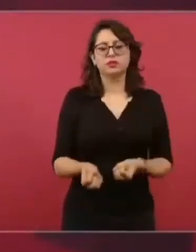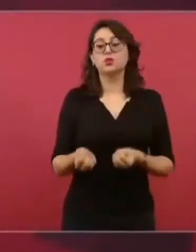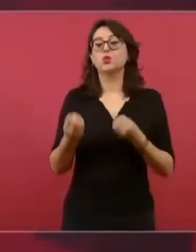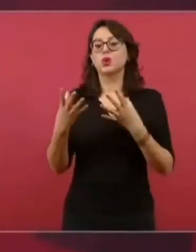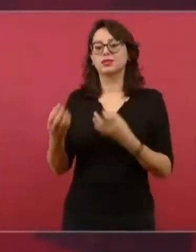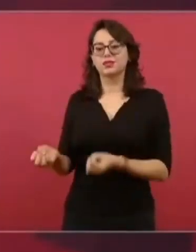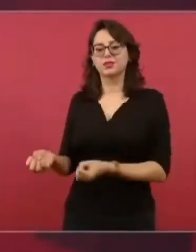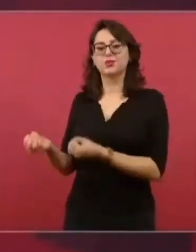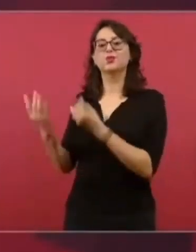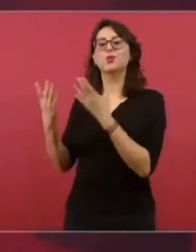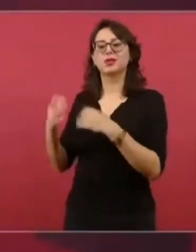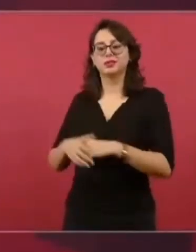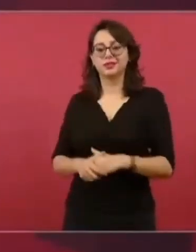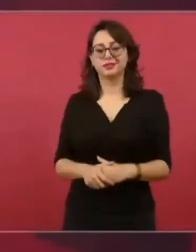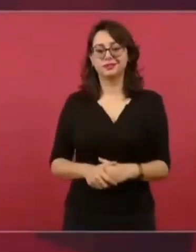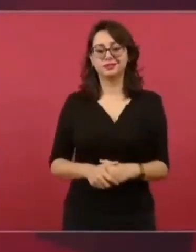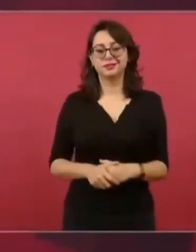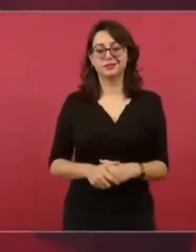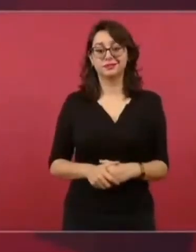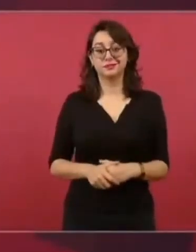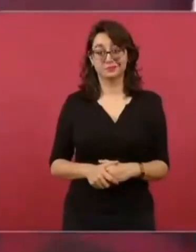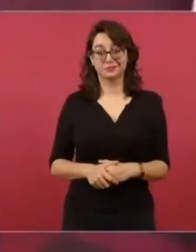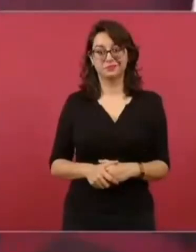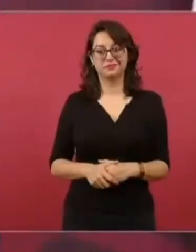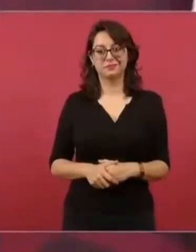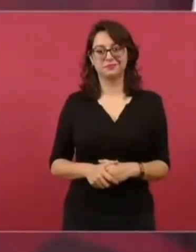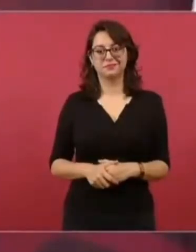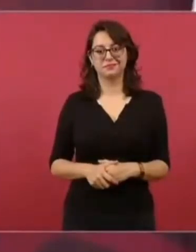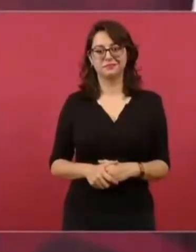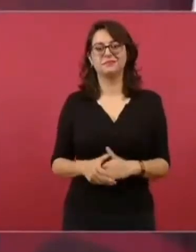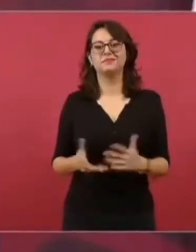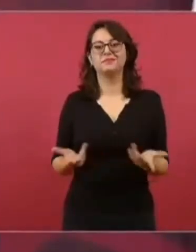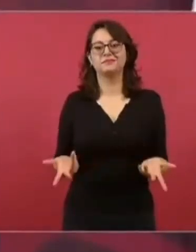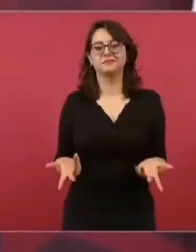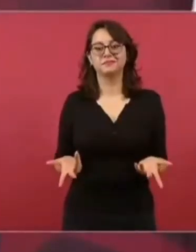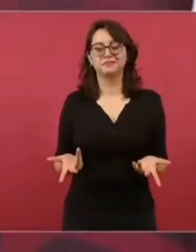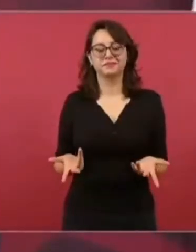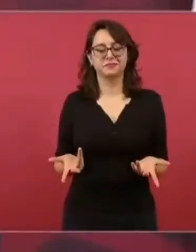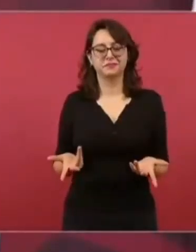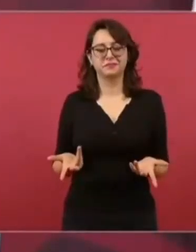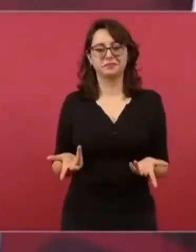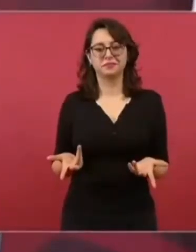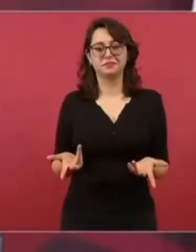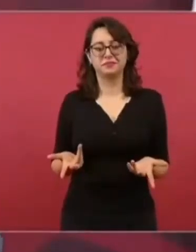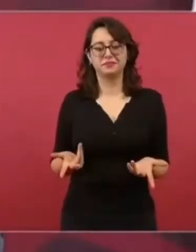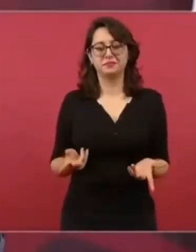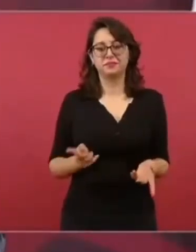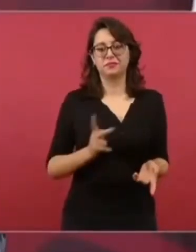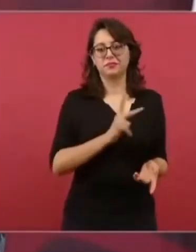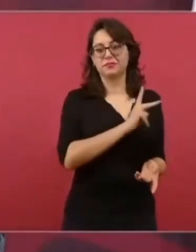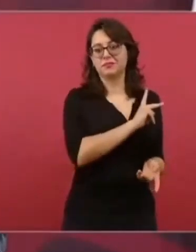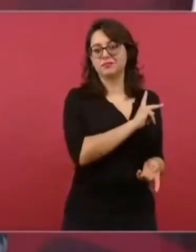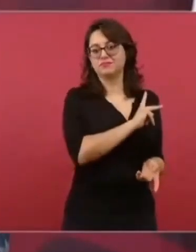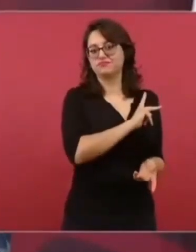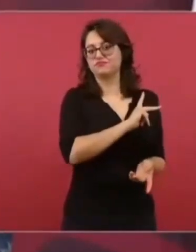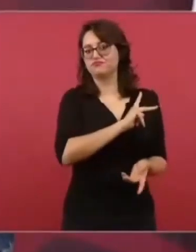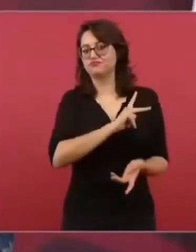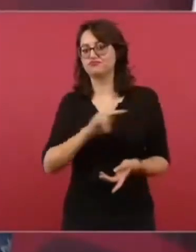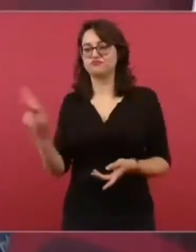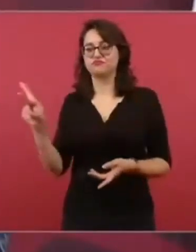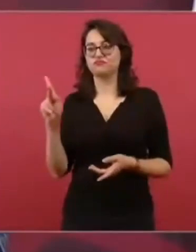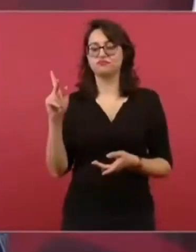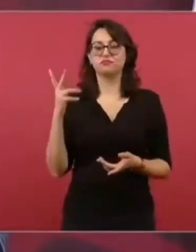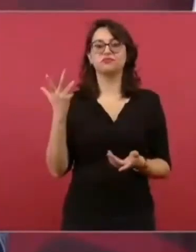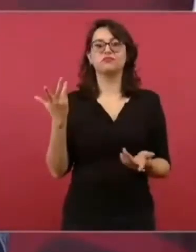Y todos. Para no dejarnos manipular,